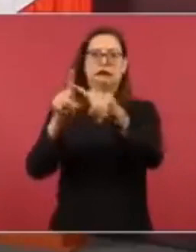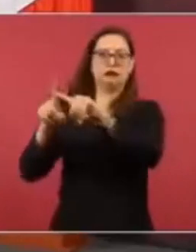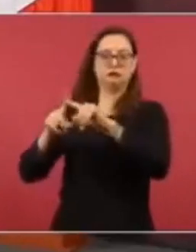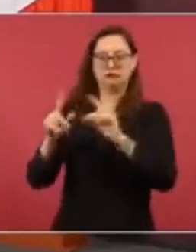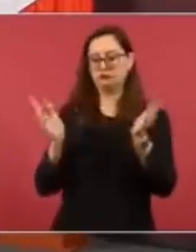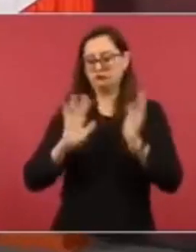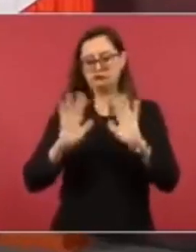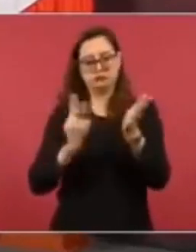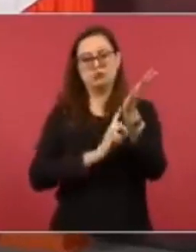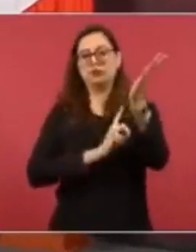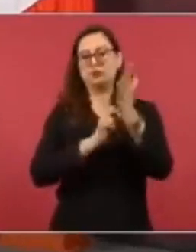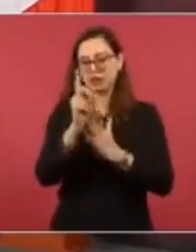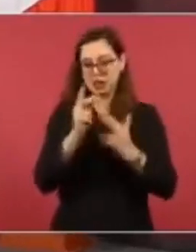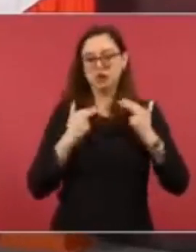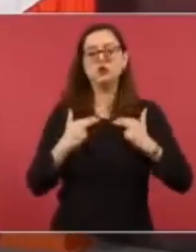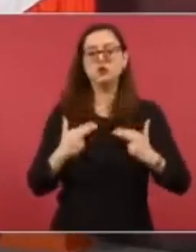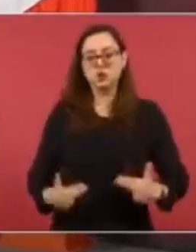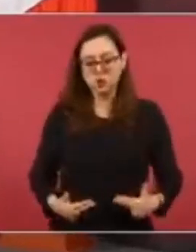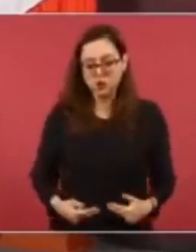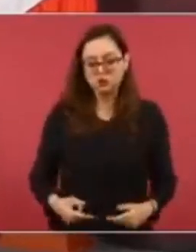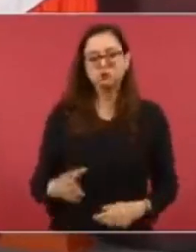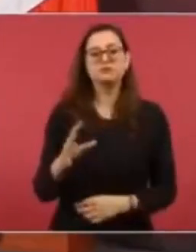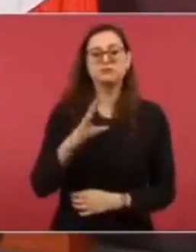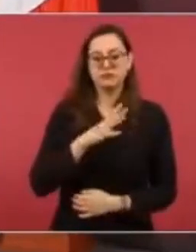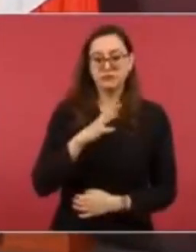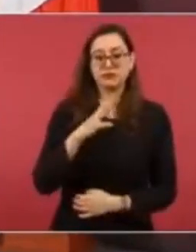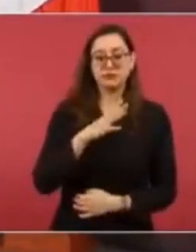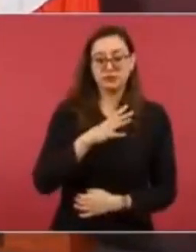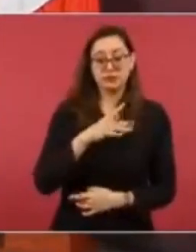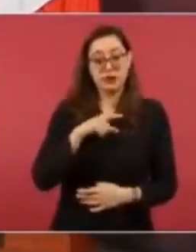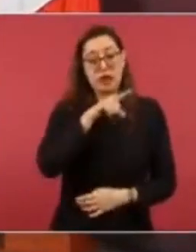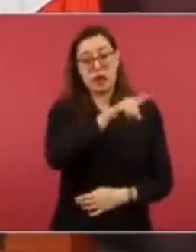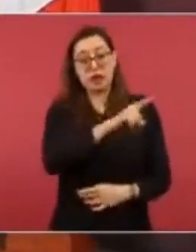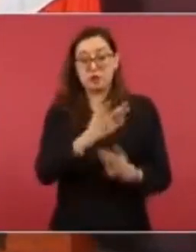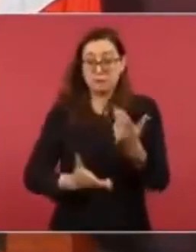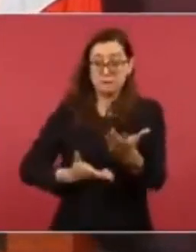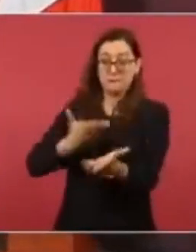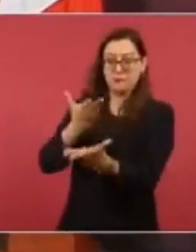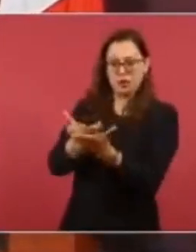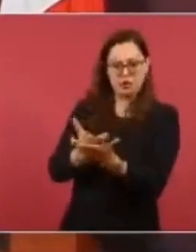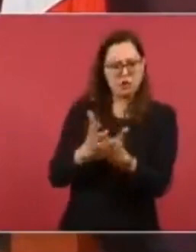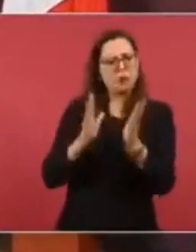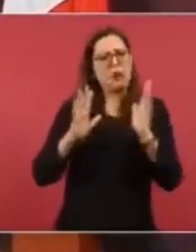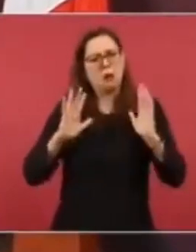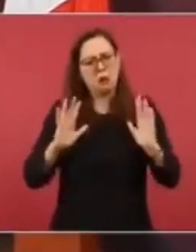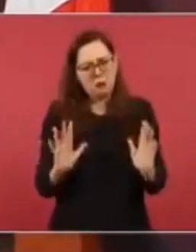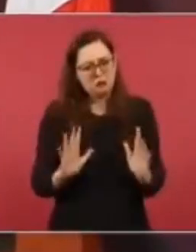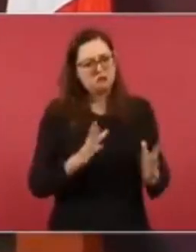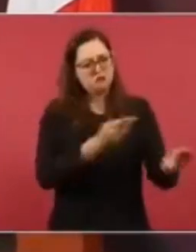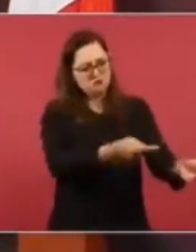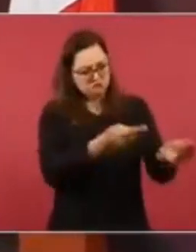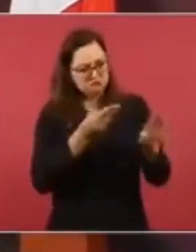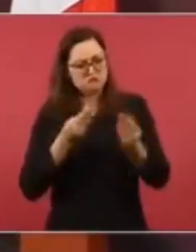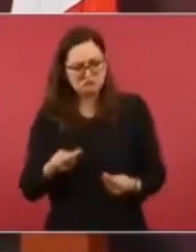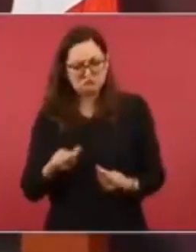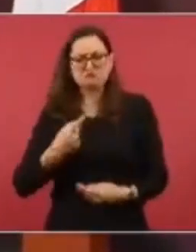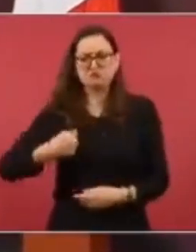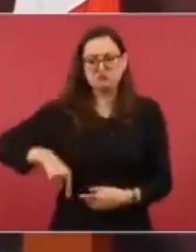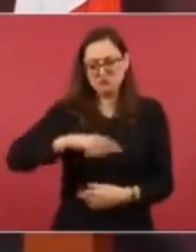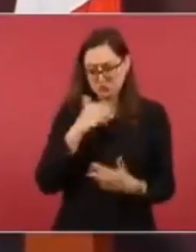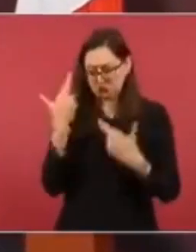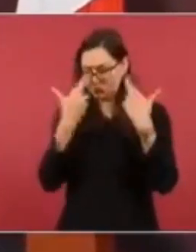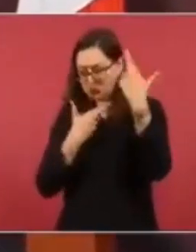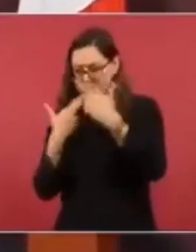hay que ver si procede, no procede, si tenemos, como lo